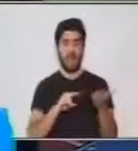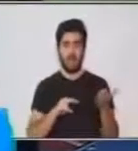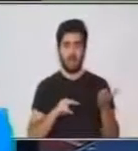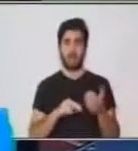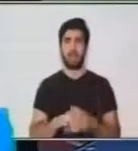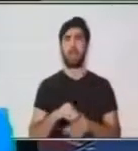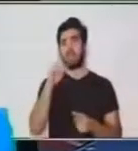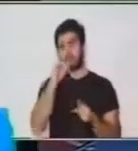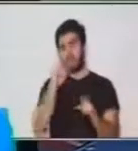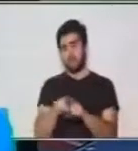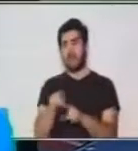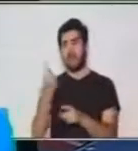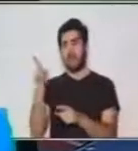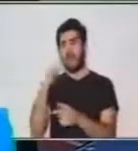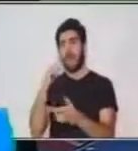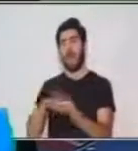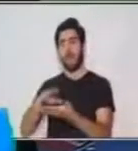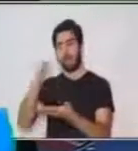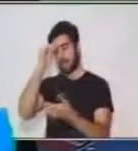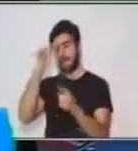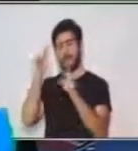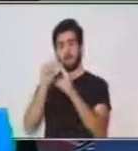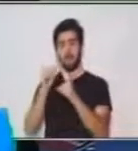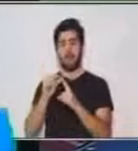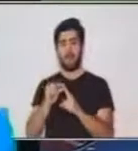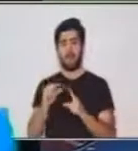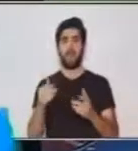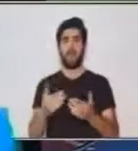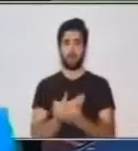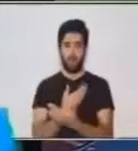aprendiendo palabras nuevas.